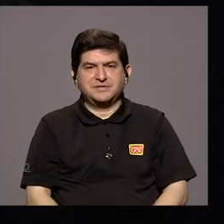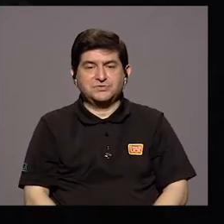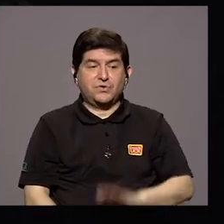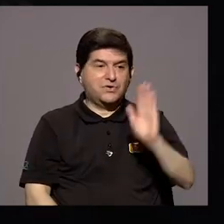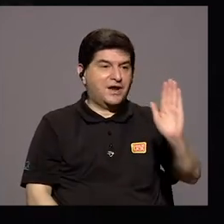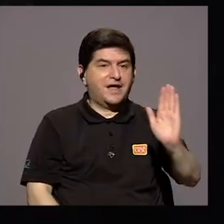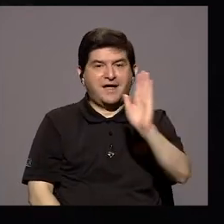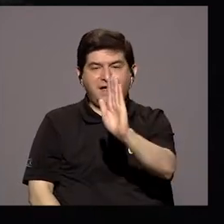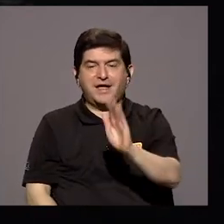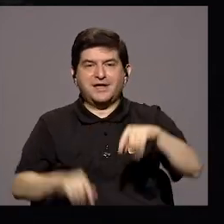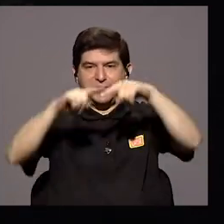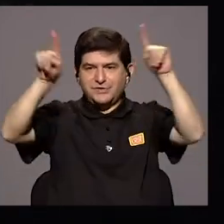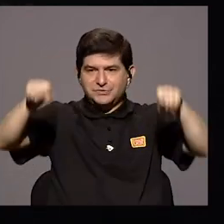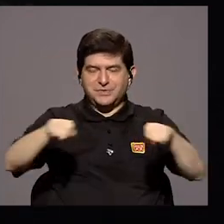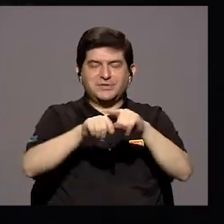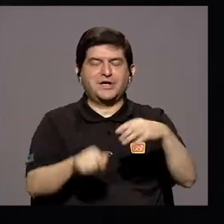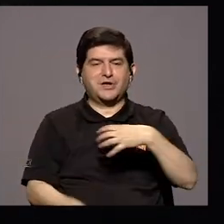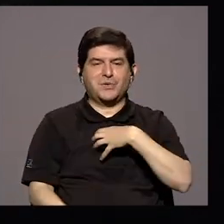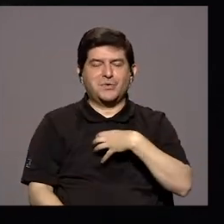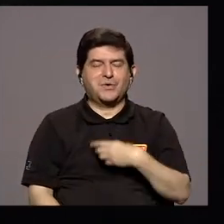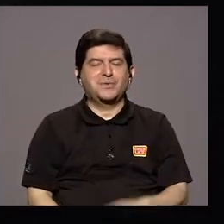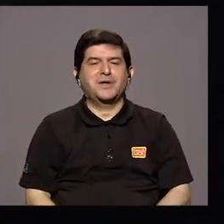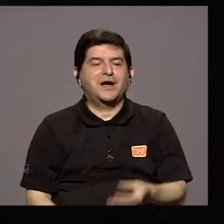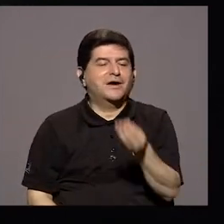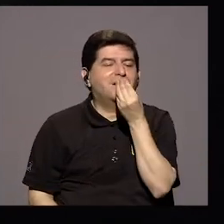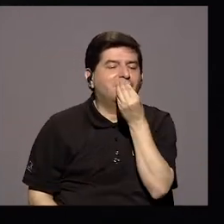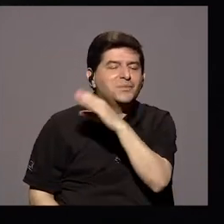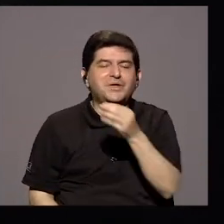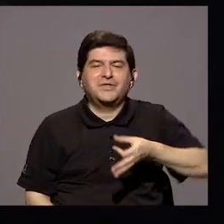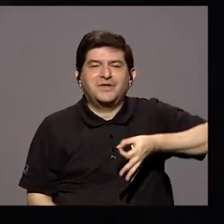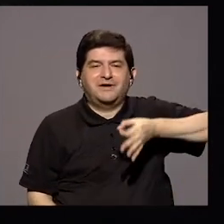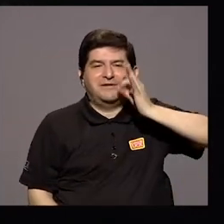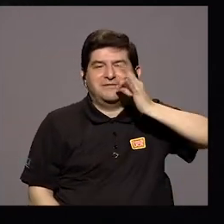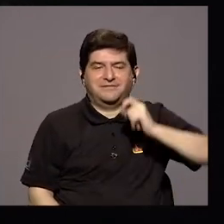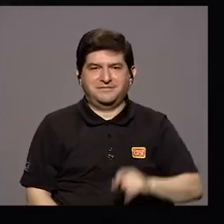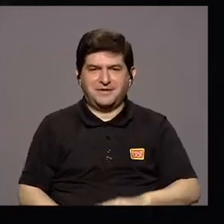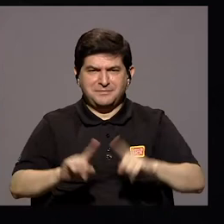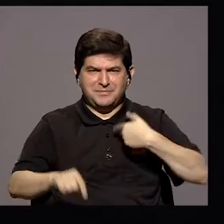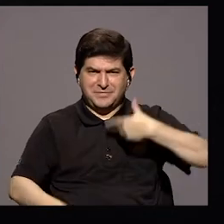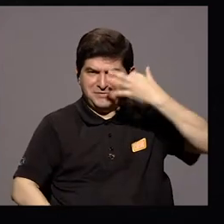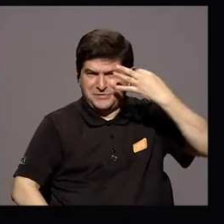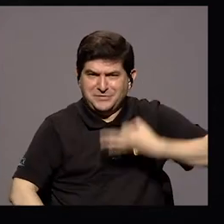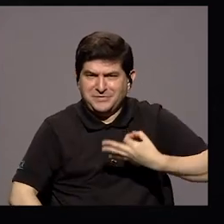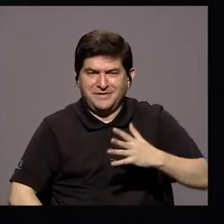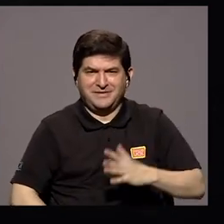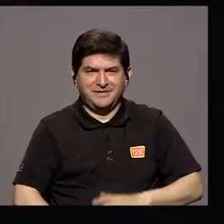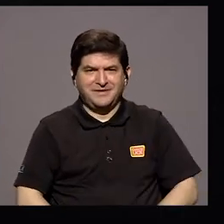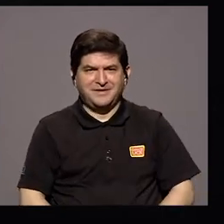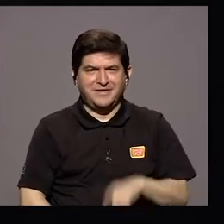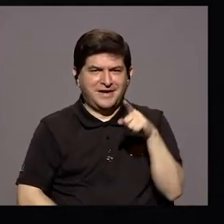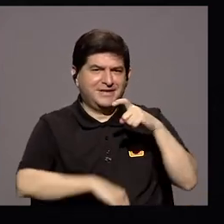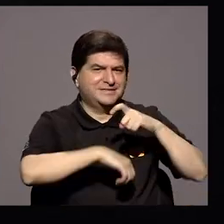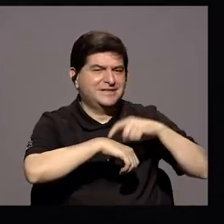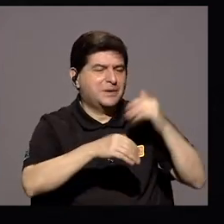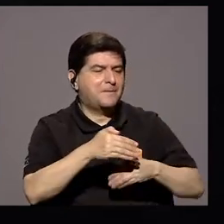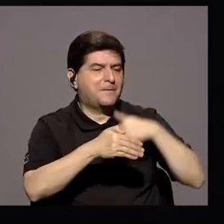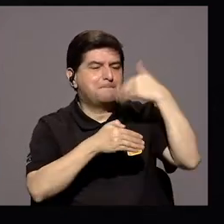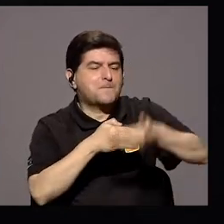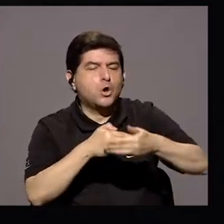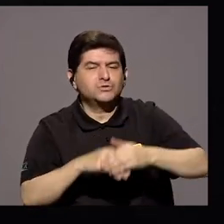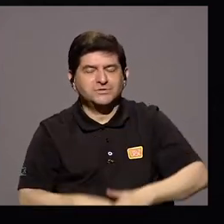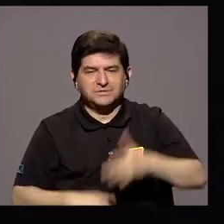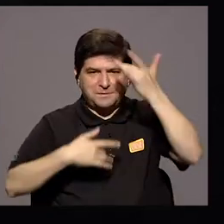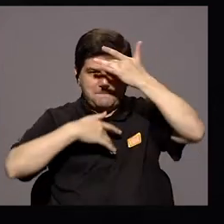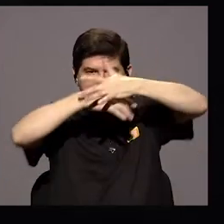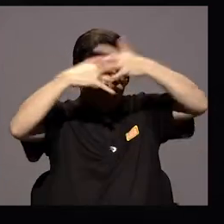lado de la pantalla Con su comida, su café, lo que sea Pero creo que ese periodo pospandemia